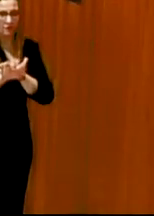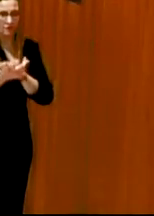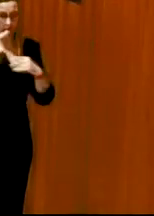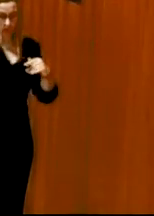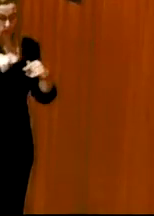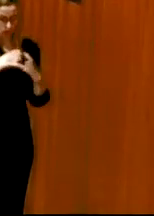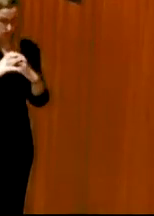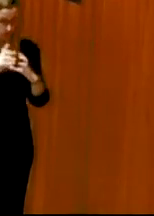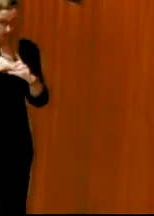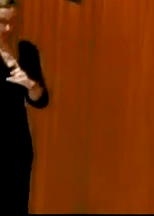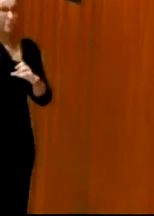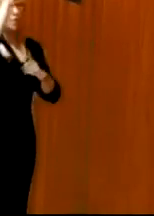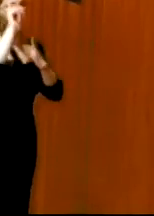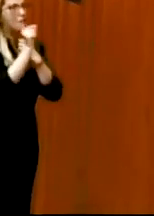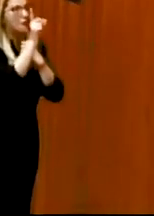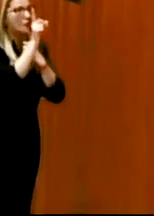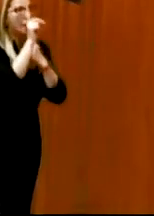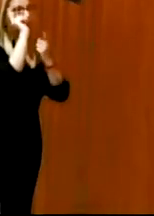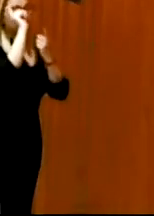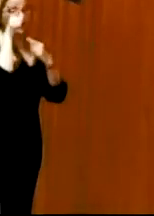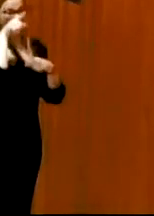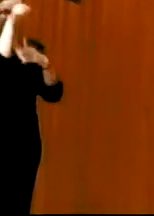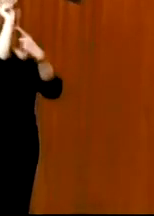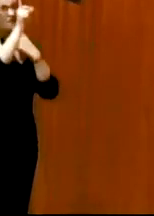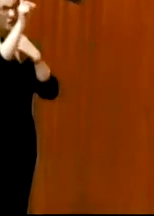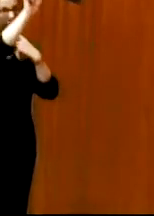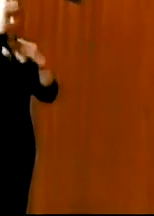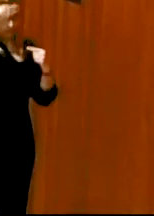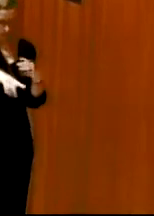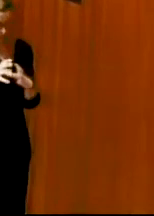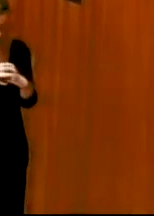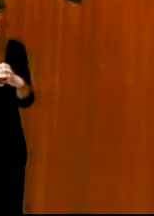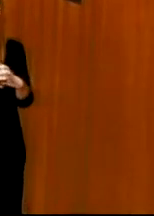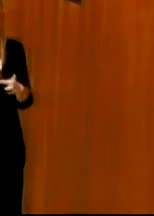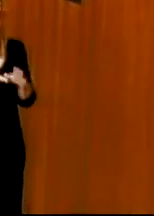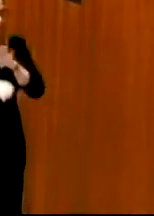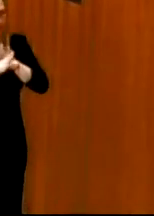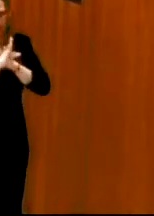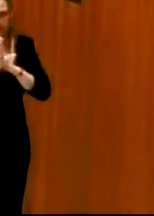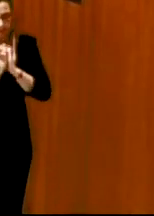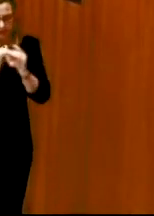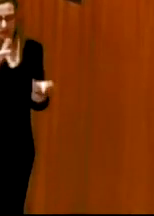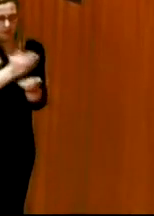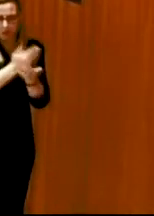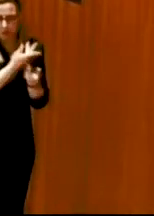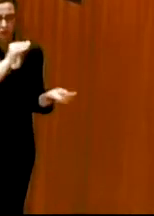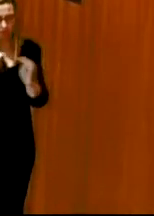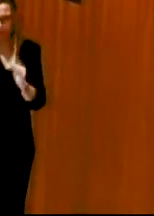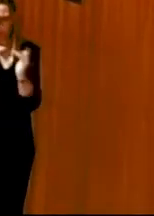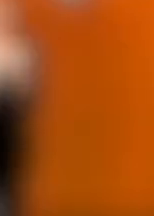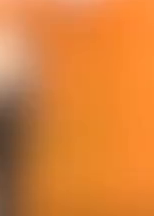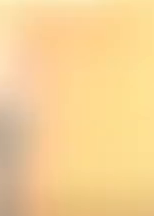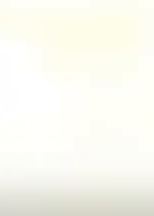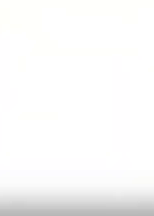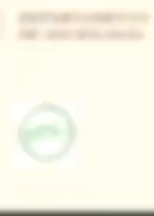me he ido a Bilbao ella es de allí ha venido aquí así que sí seguiremos y estamos en contacto seguro gracias gracias gracias